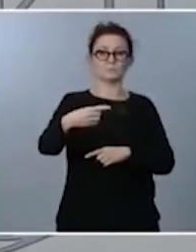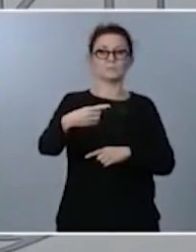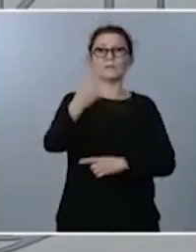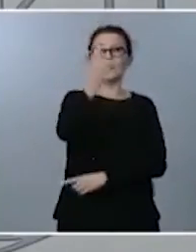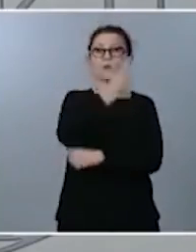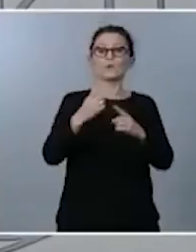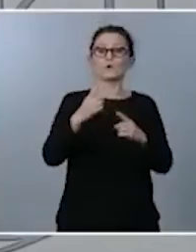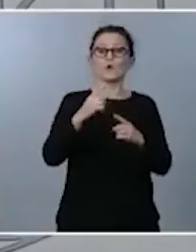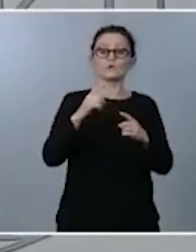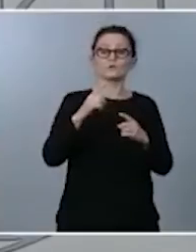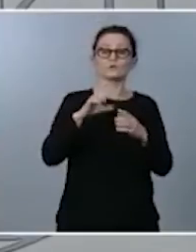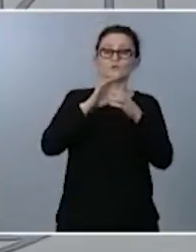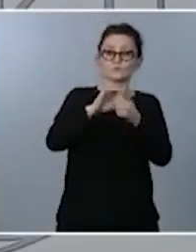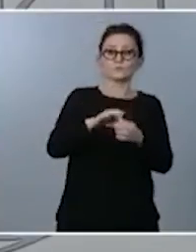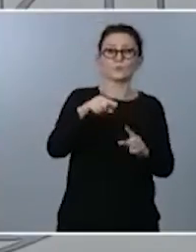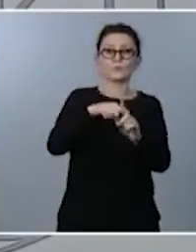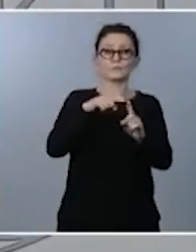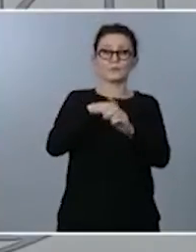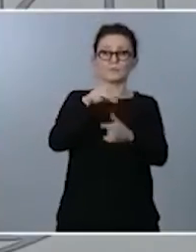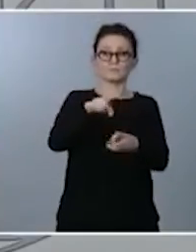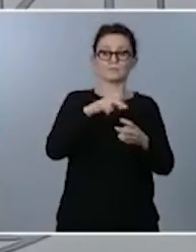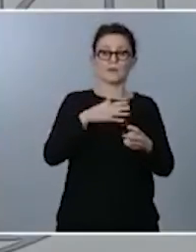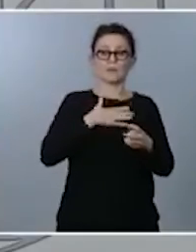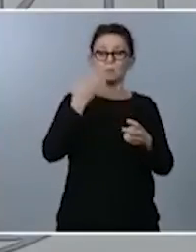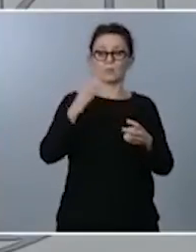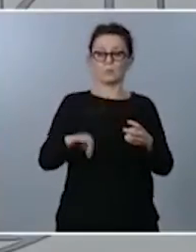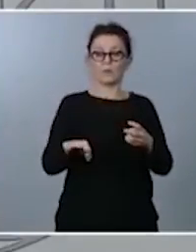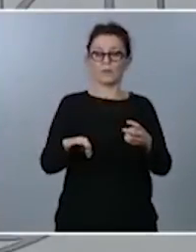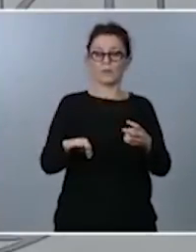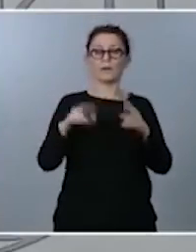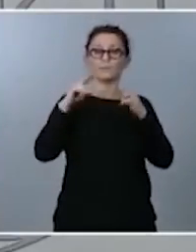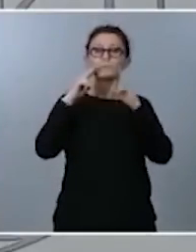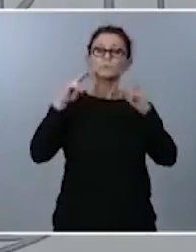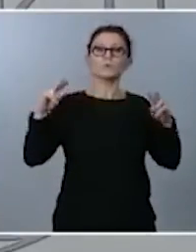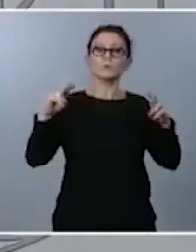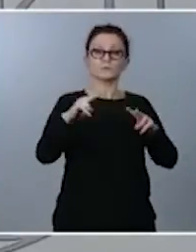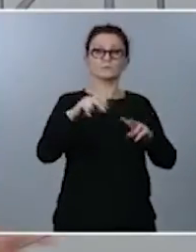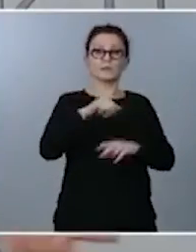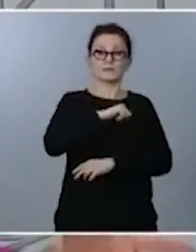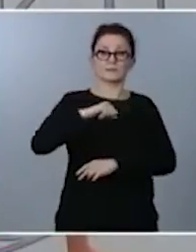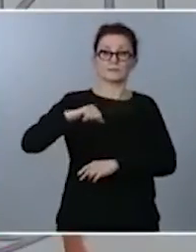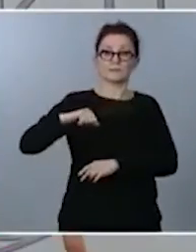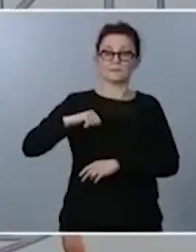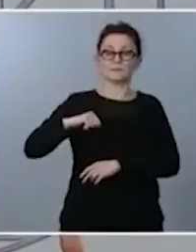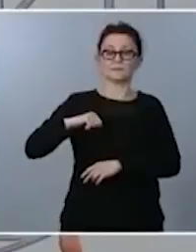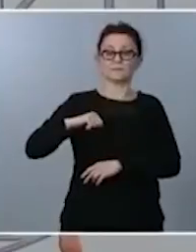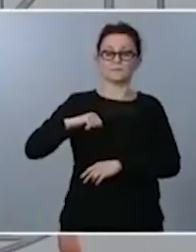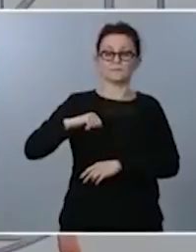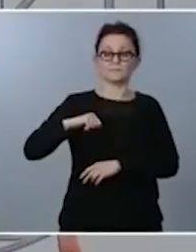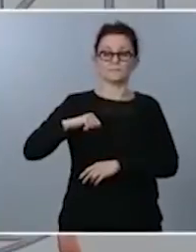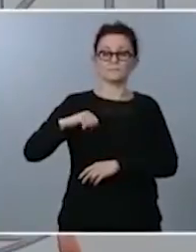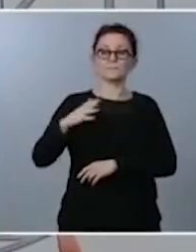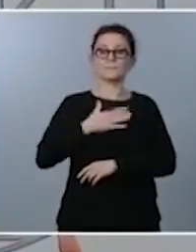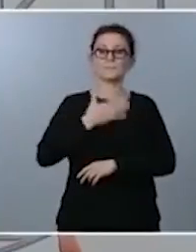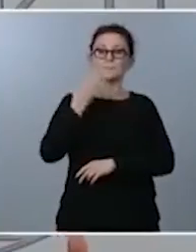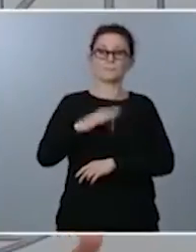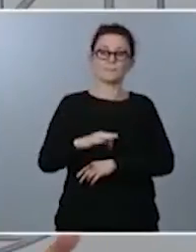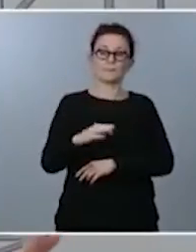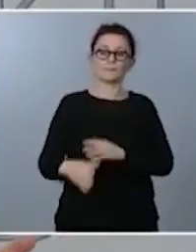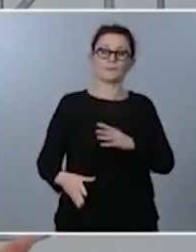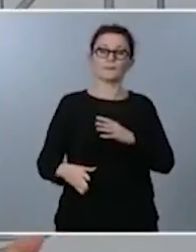una aproximación desde ese punto de vista independiente que permita sumarla a las que hace la AIREF que son de una